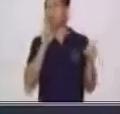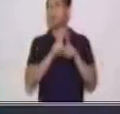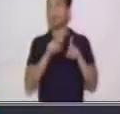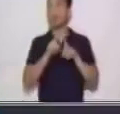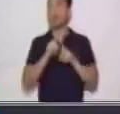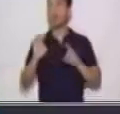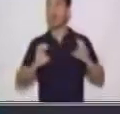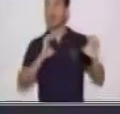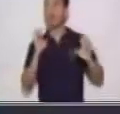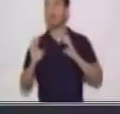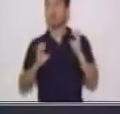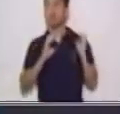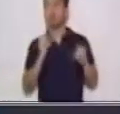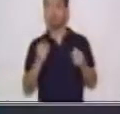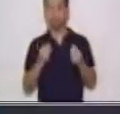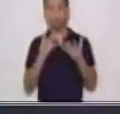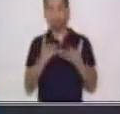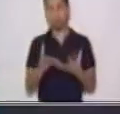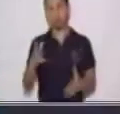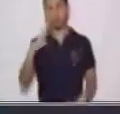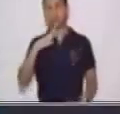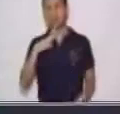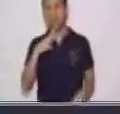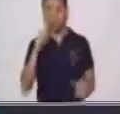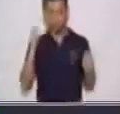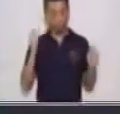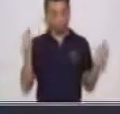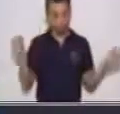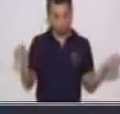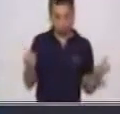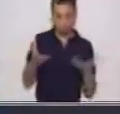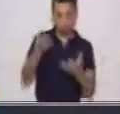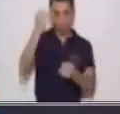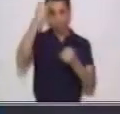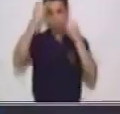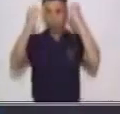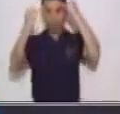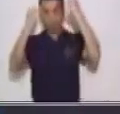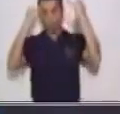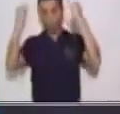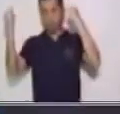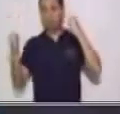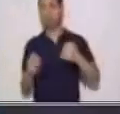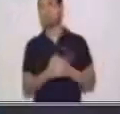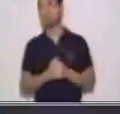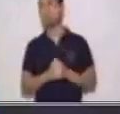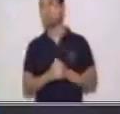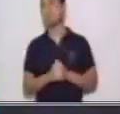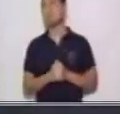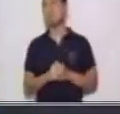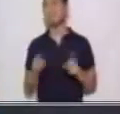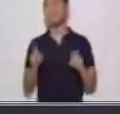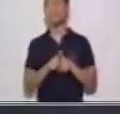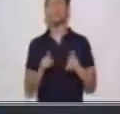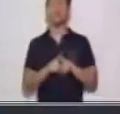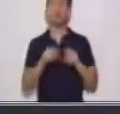vamos a desarrollar cuando estemos expresando nuestras ideas. De igual manera, nos sirve para hacer oraciones.